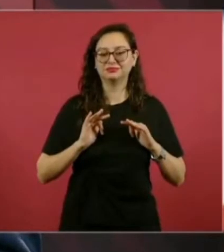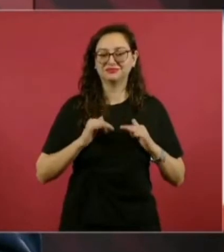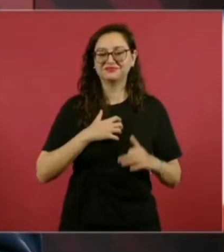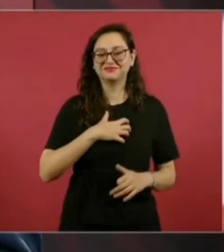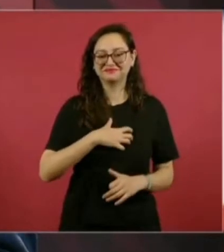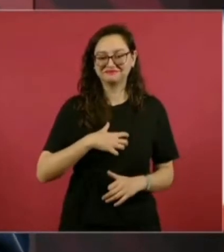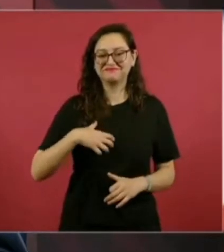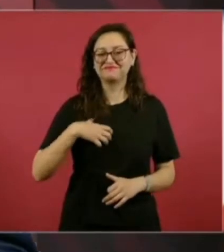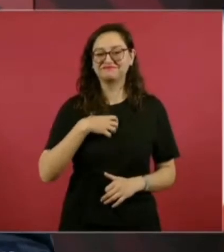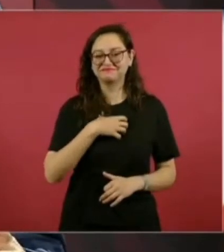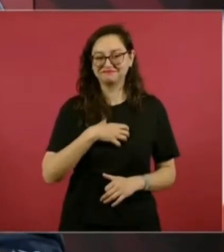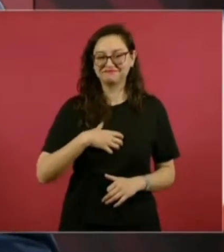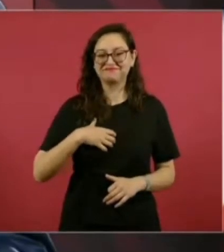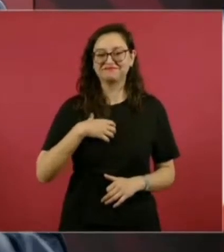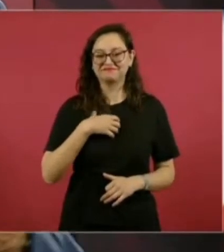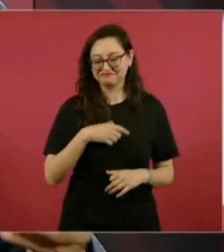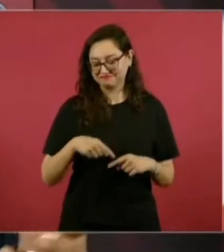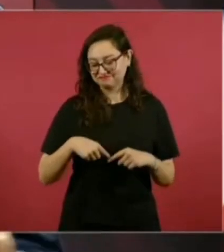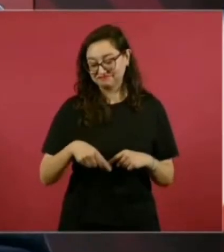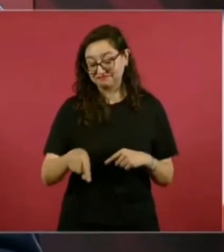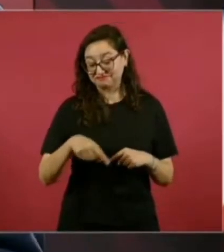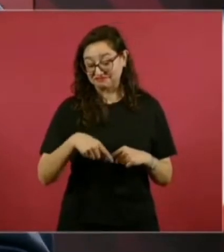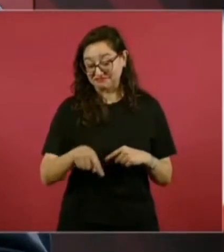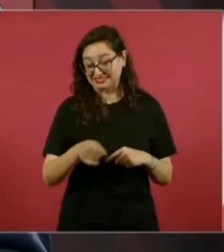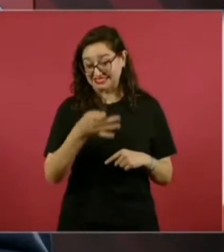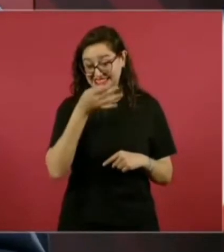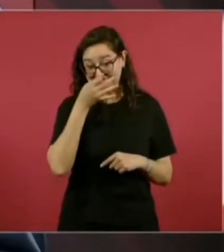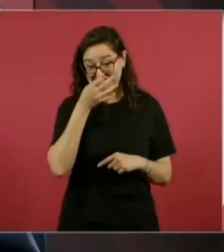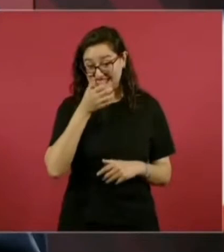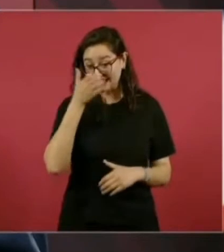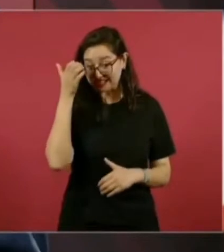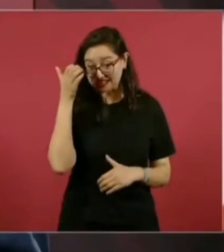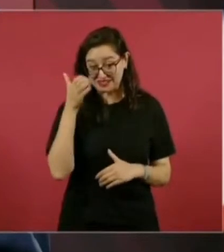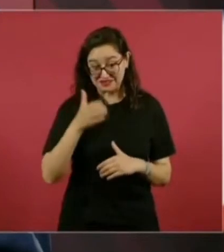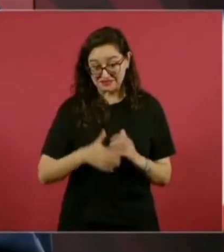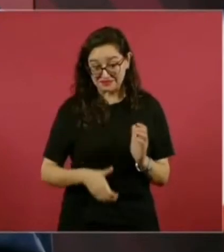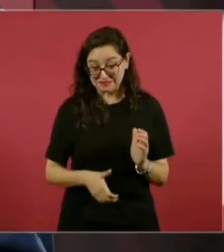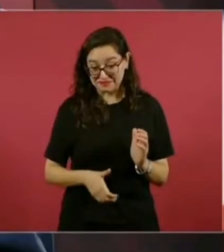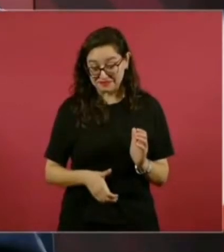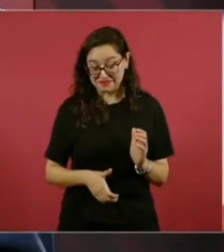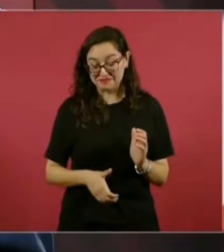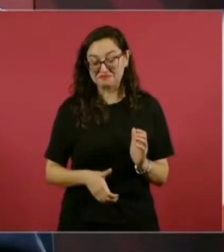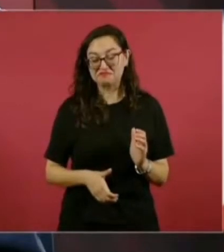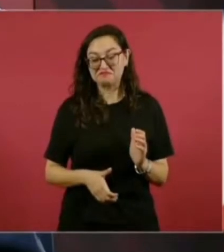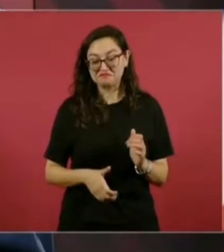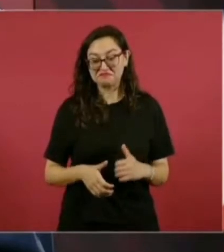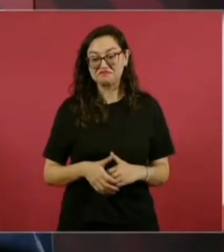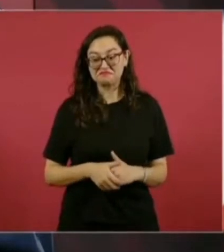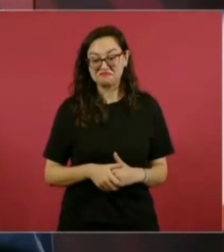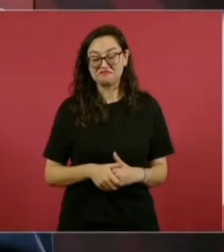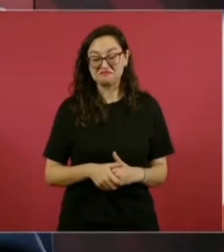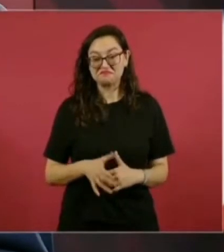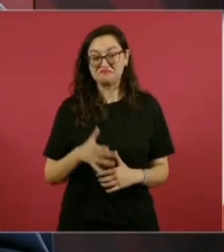contento, estoy terminando estos días con